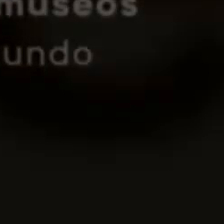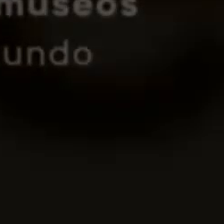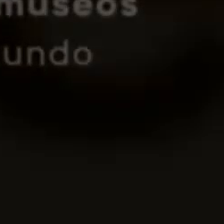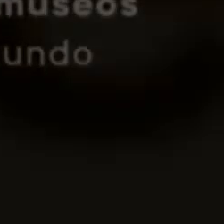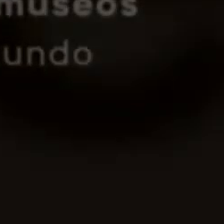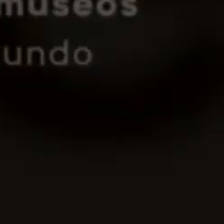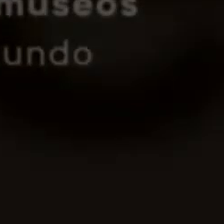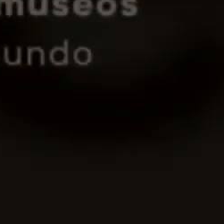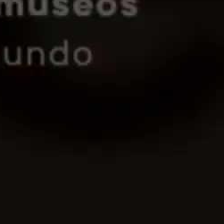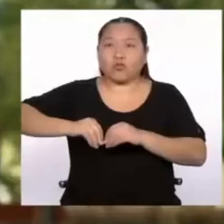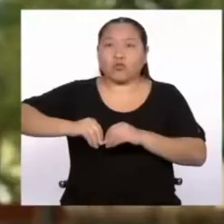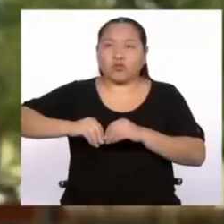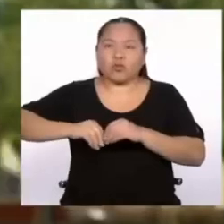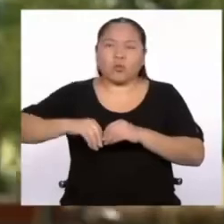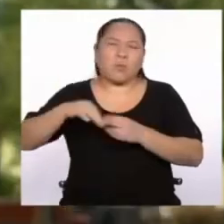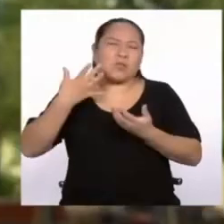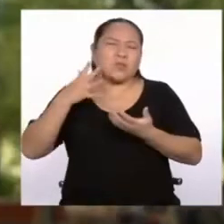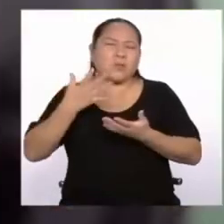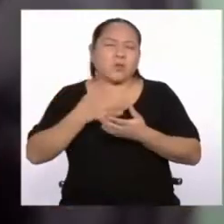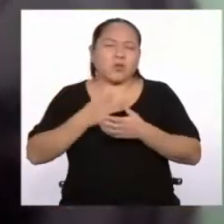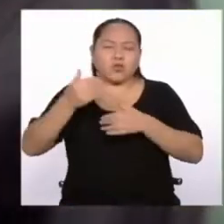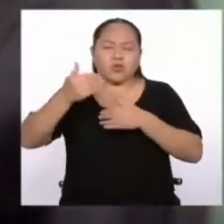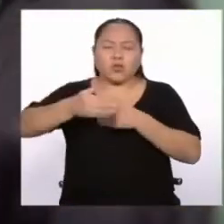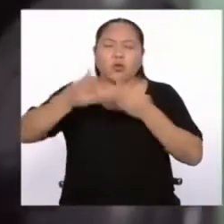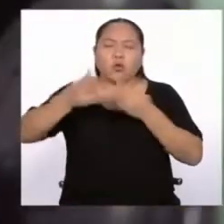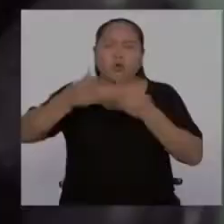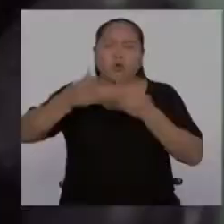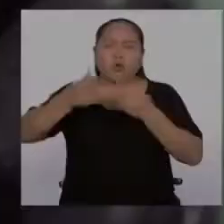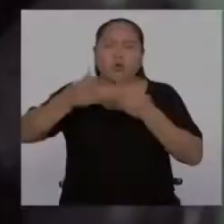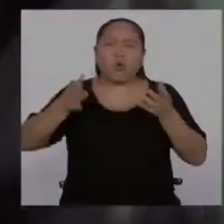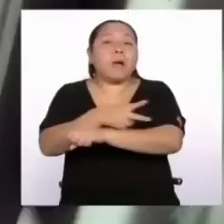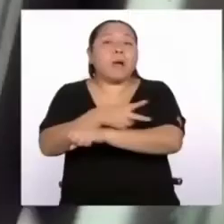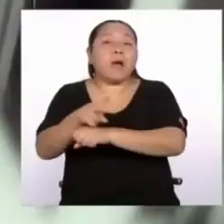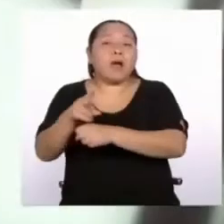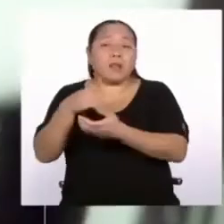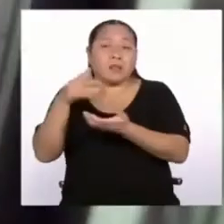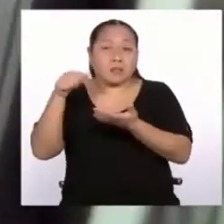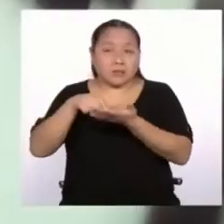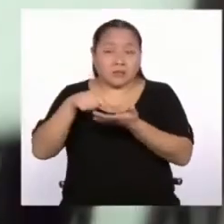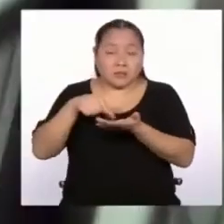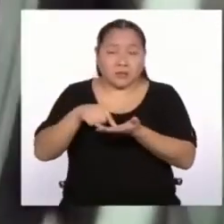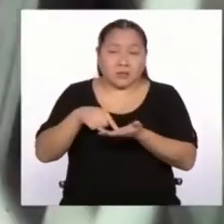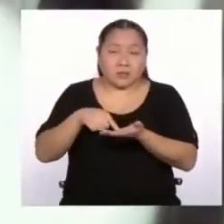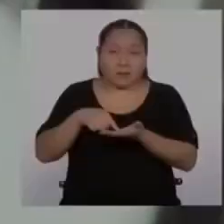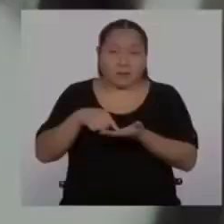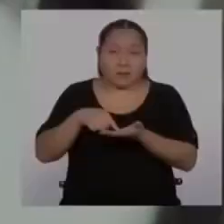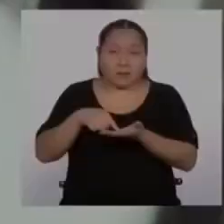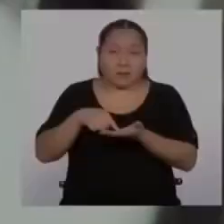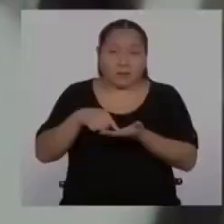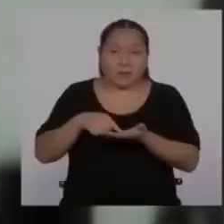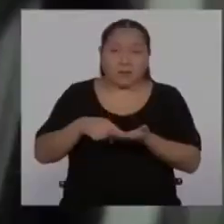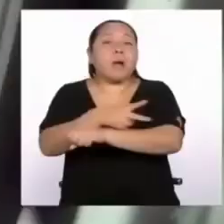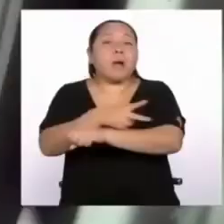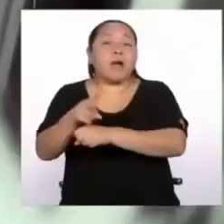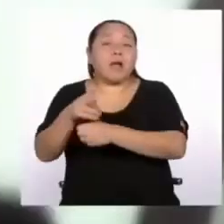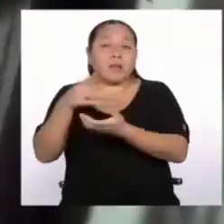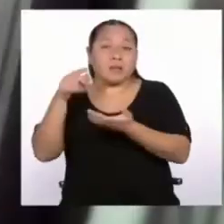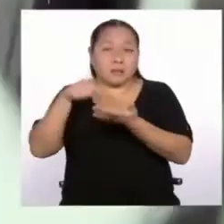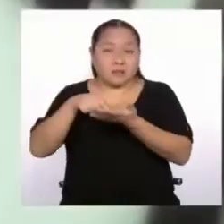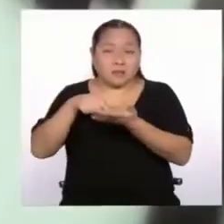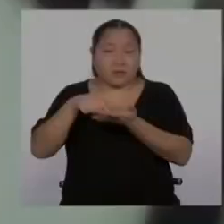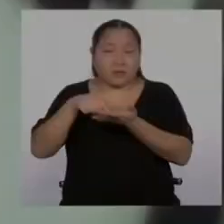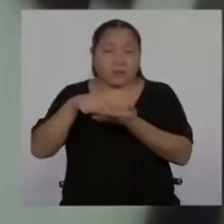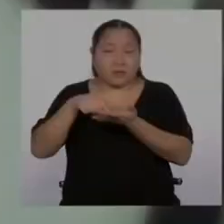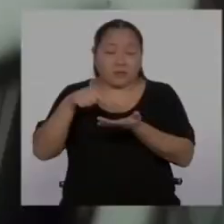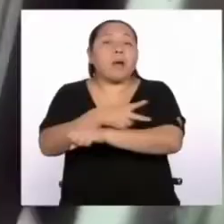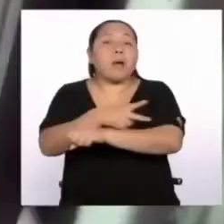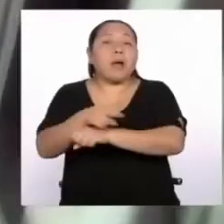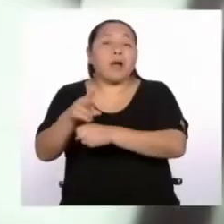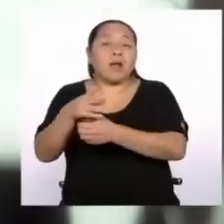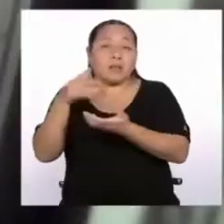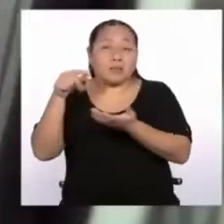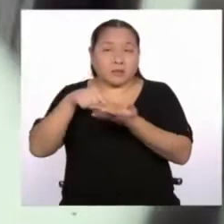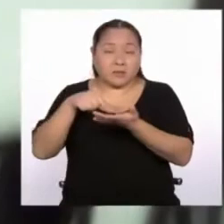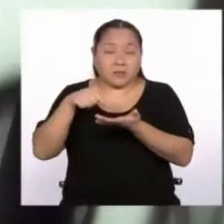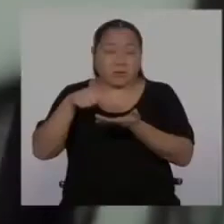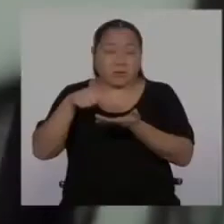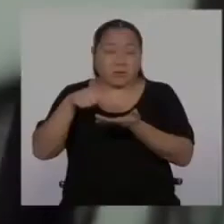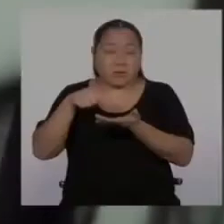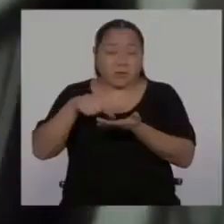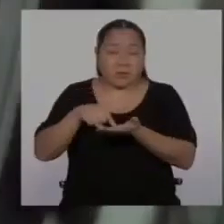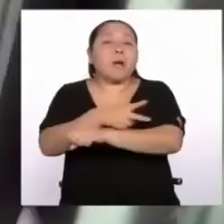Oración Y que le tocó que